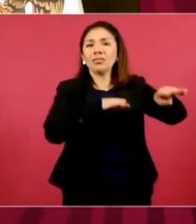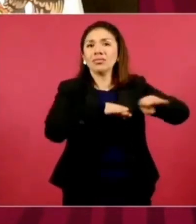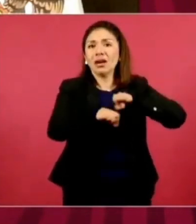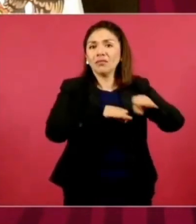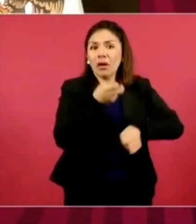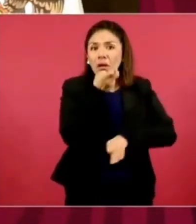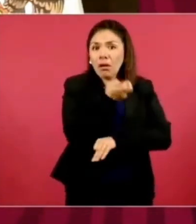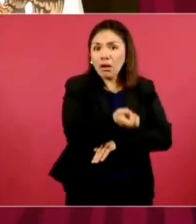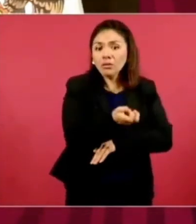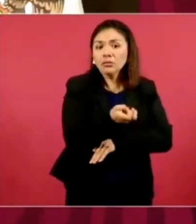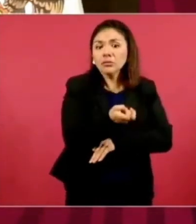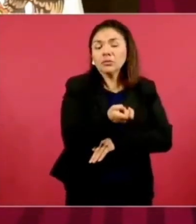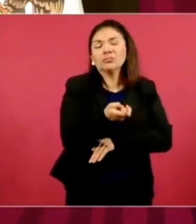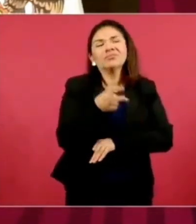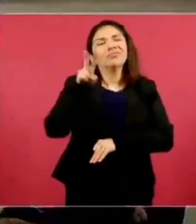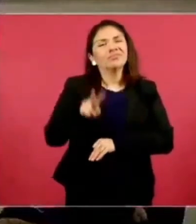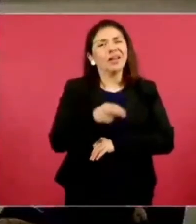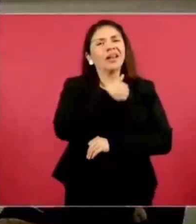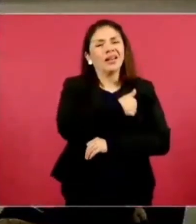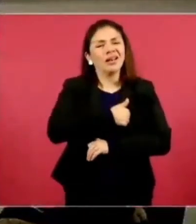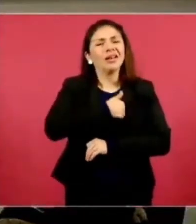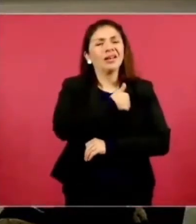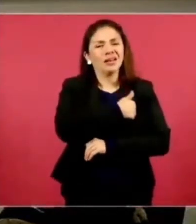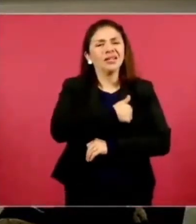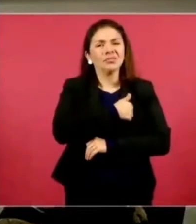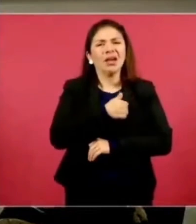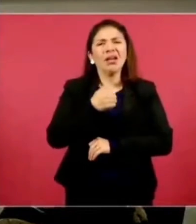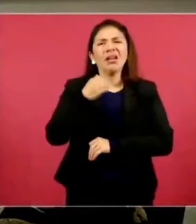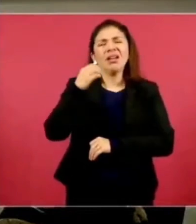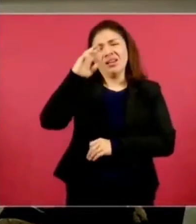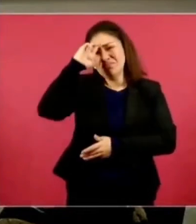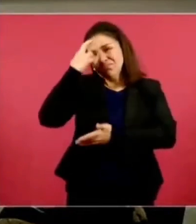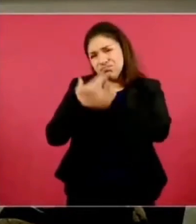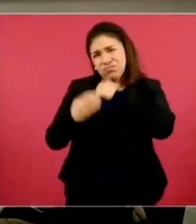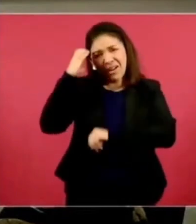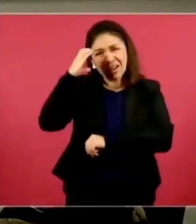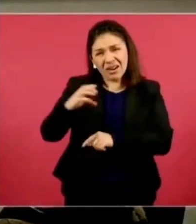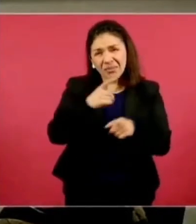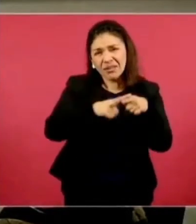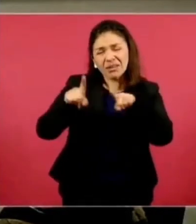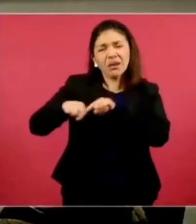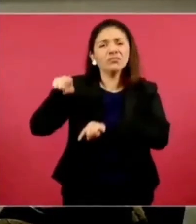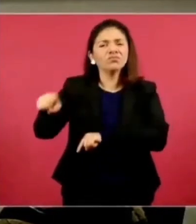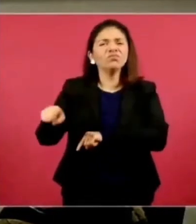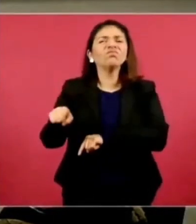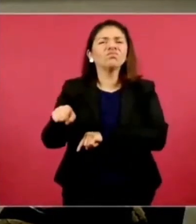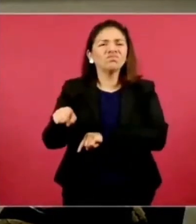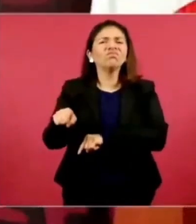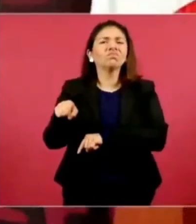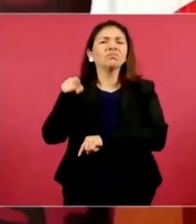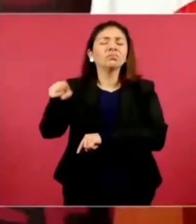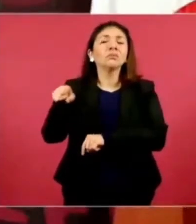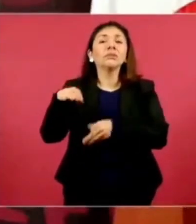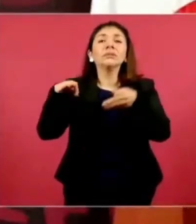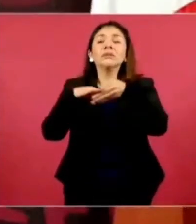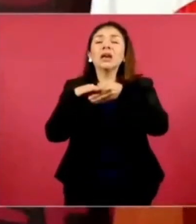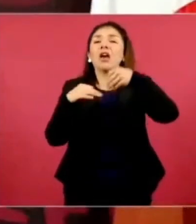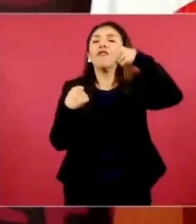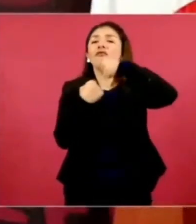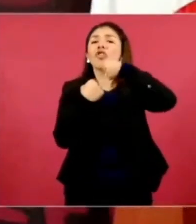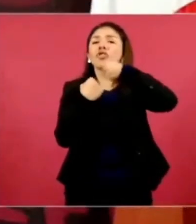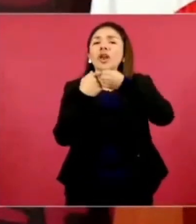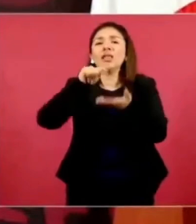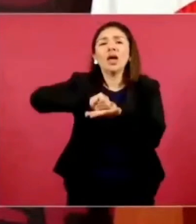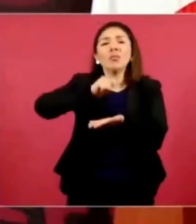de, lamentablemente, la delincuencia organizada está siendo, en este caso, la frontera de Tamaulipas,